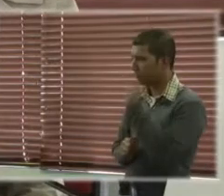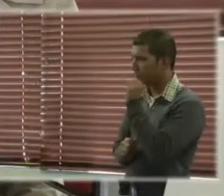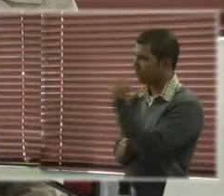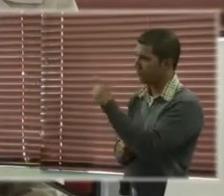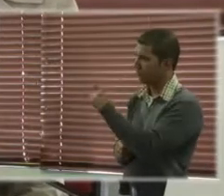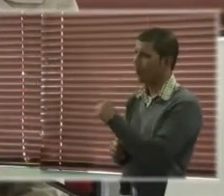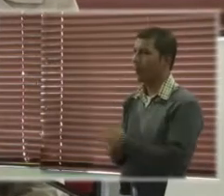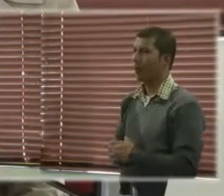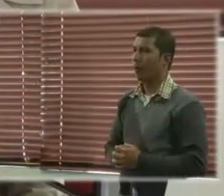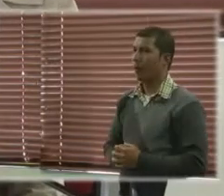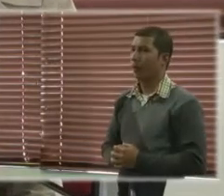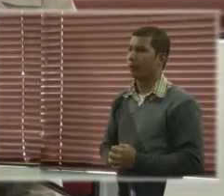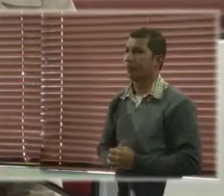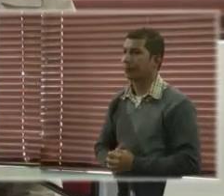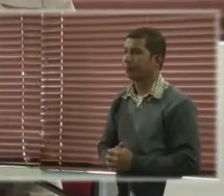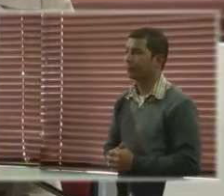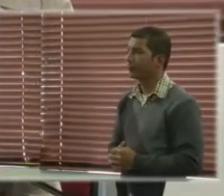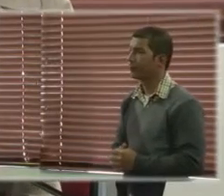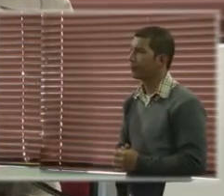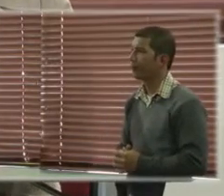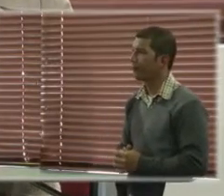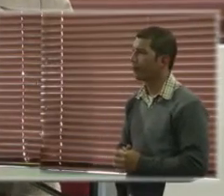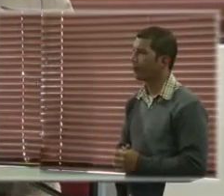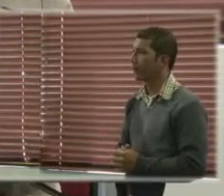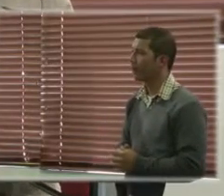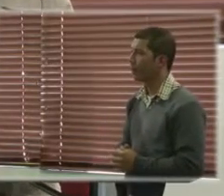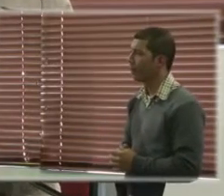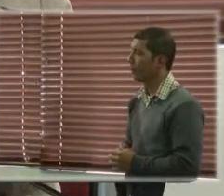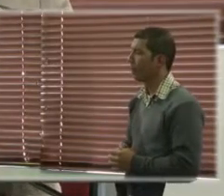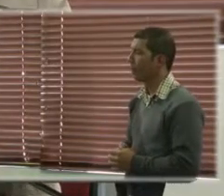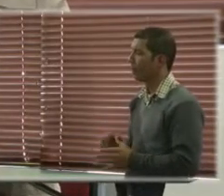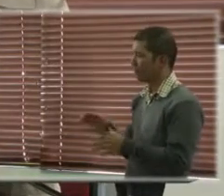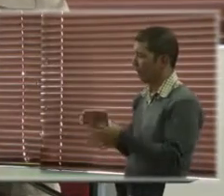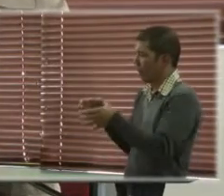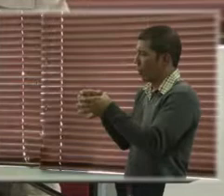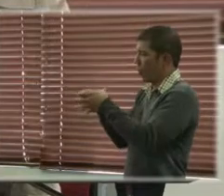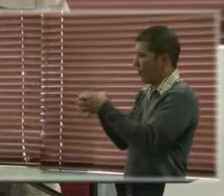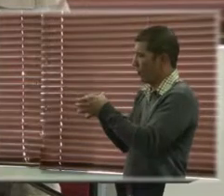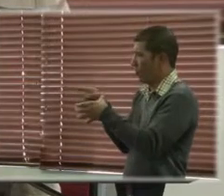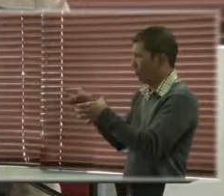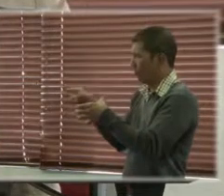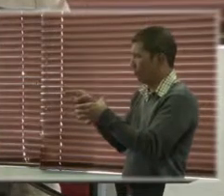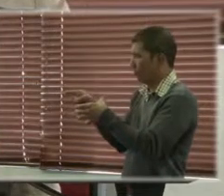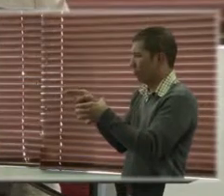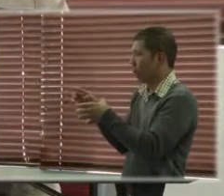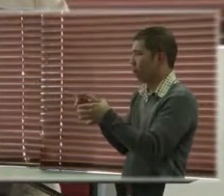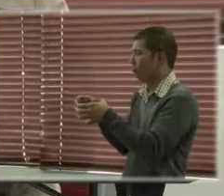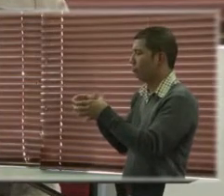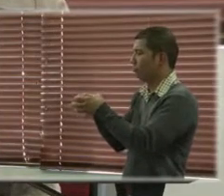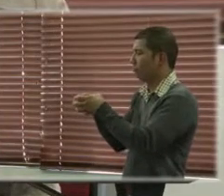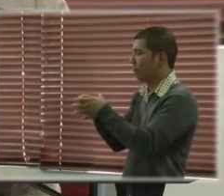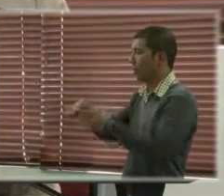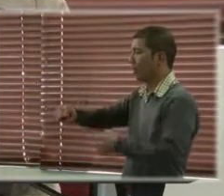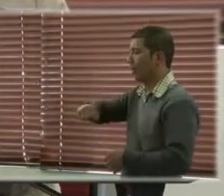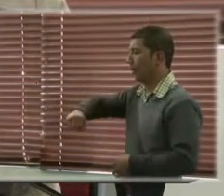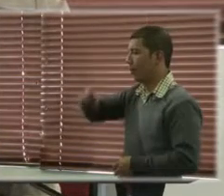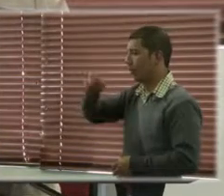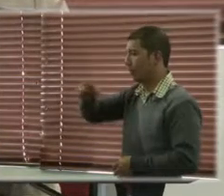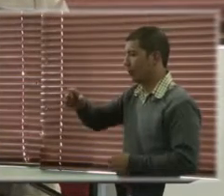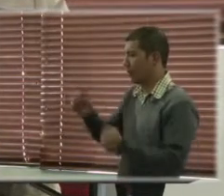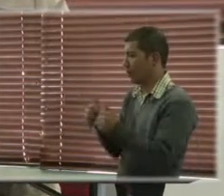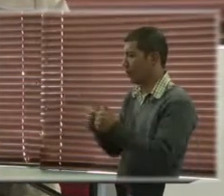¿Cómo ves, ya que el comité de la CDPD de la Convención sobre los derechos de las personas con